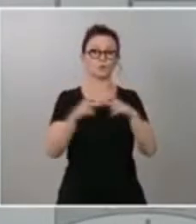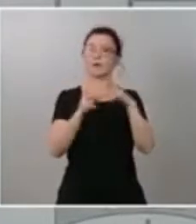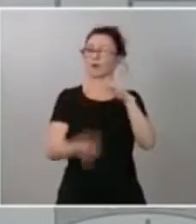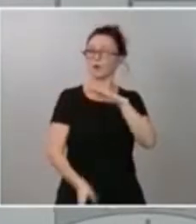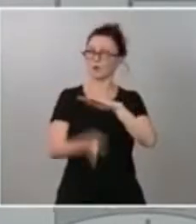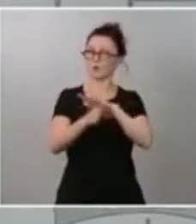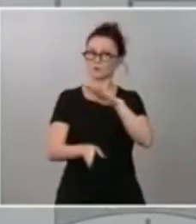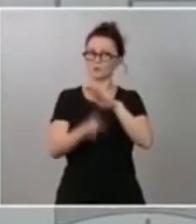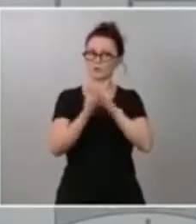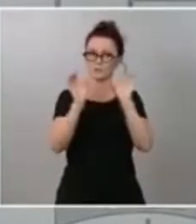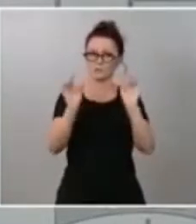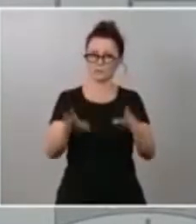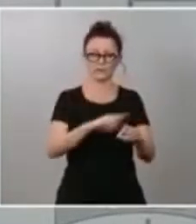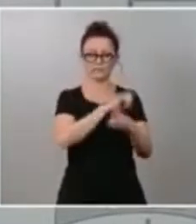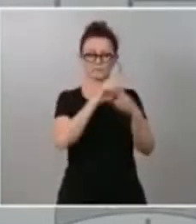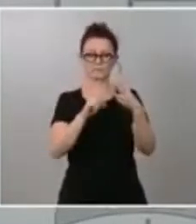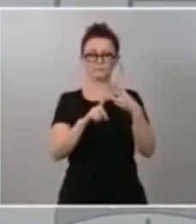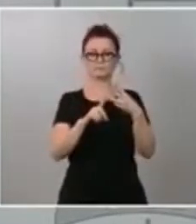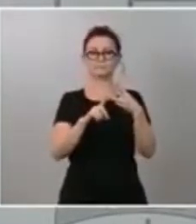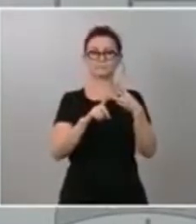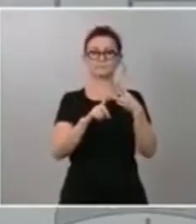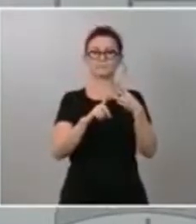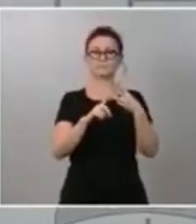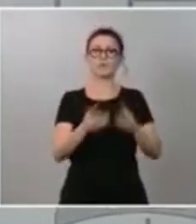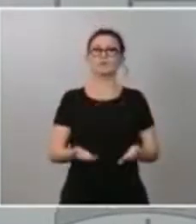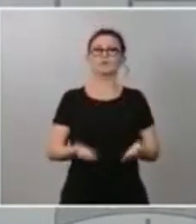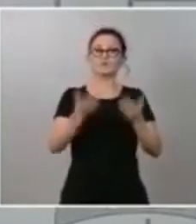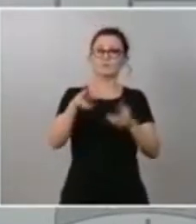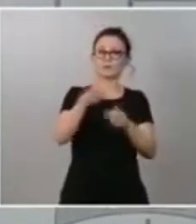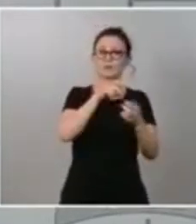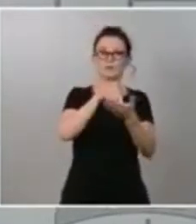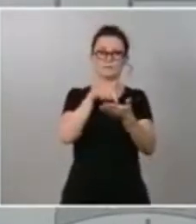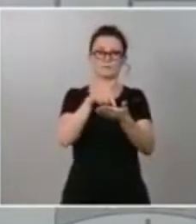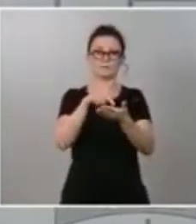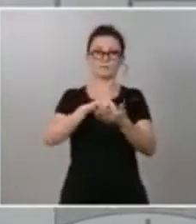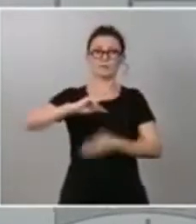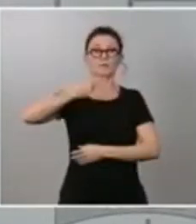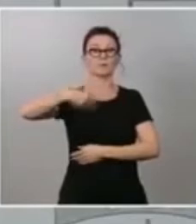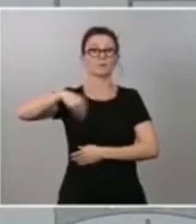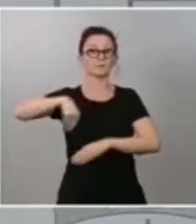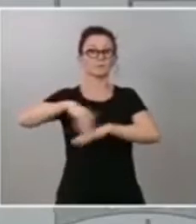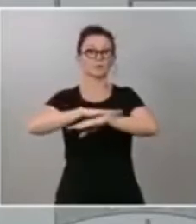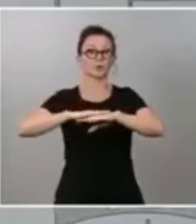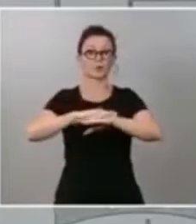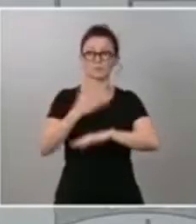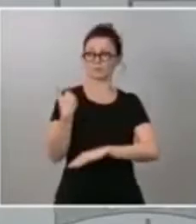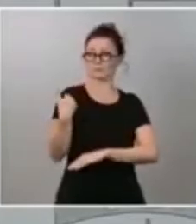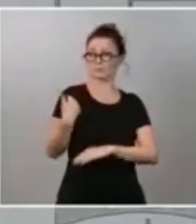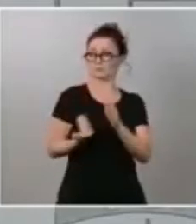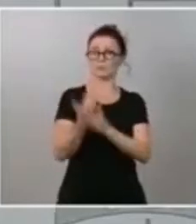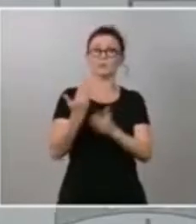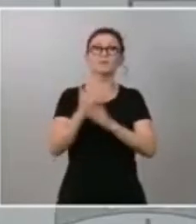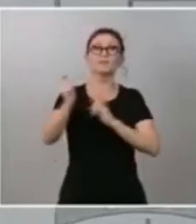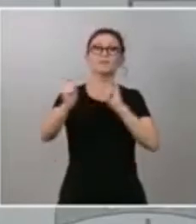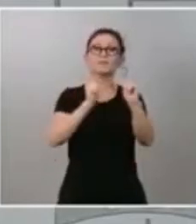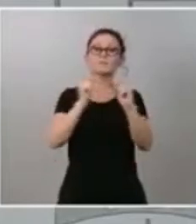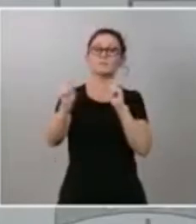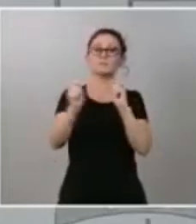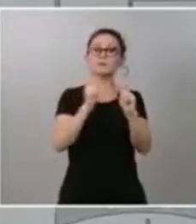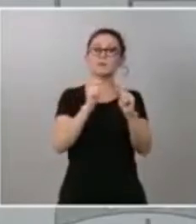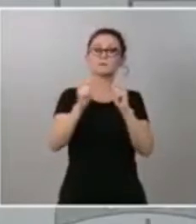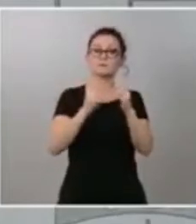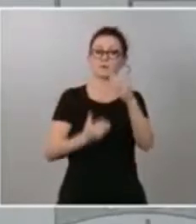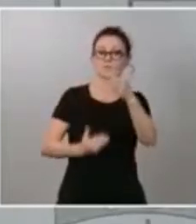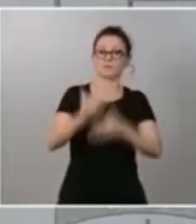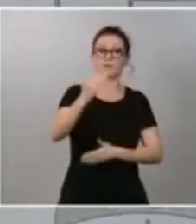sobre la subida fiscal yo creo que la vicepresidenta del gobierno hace muy pocos días en una entrevista que hizo en el periódico de la vanguardia lo